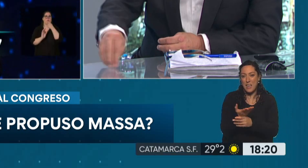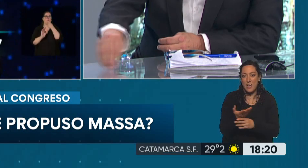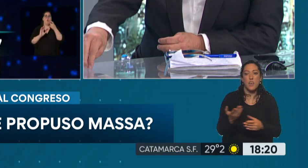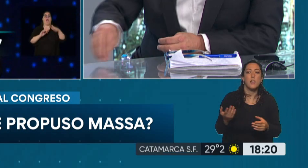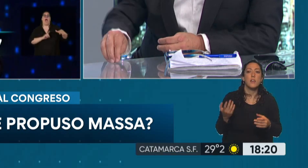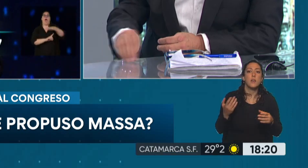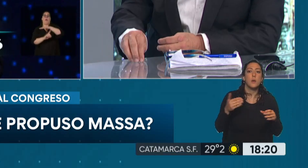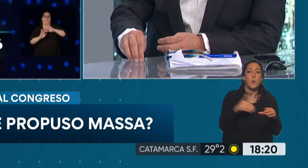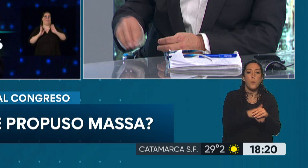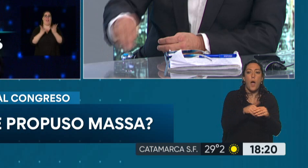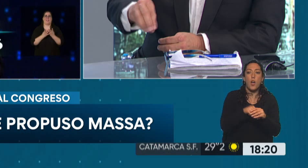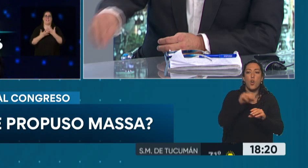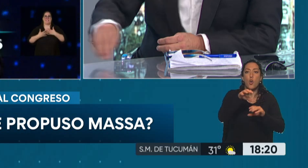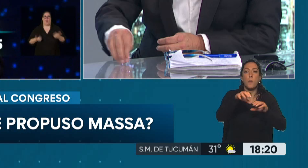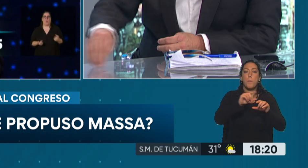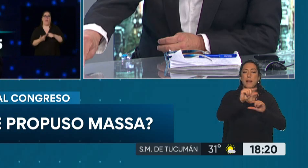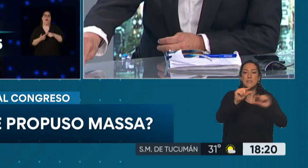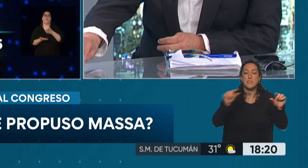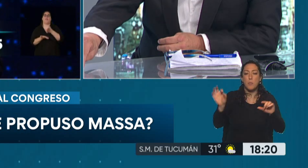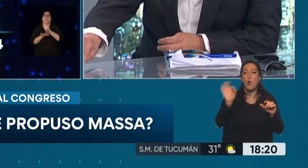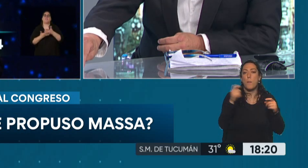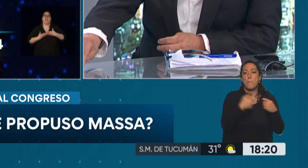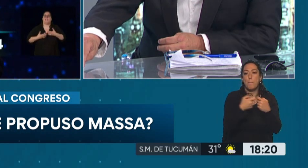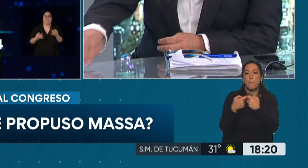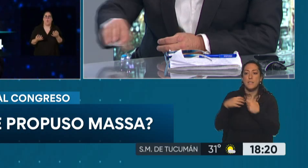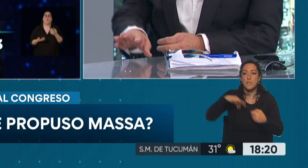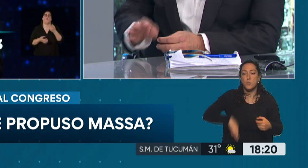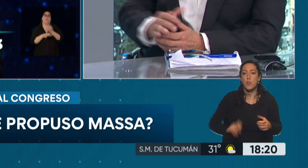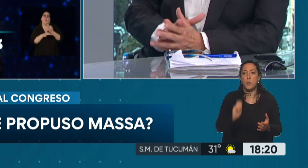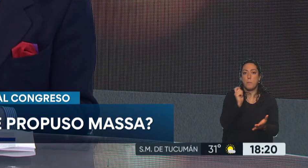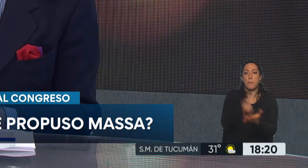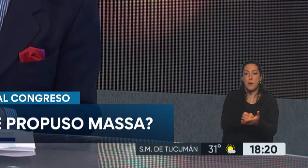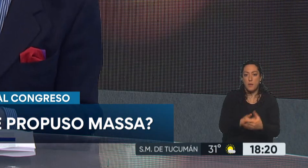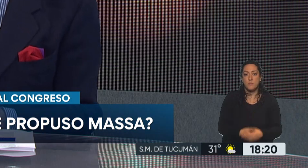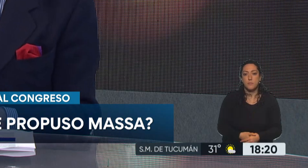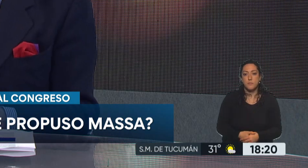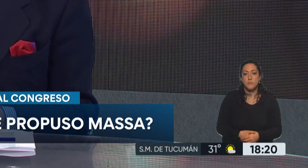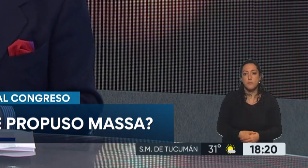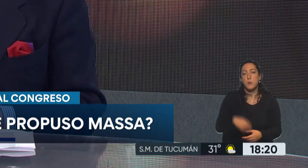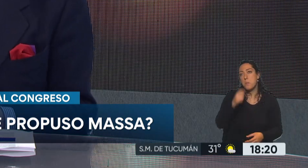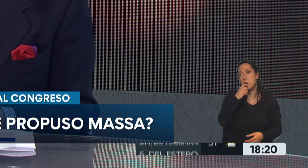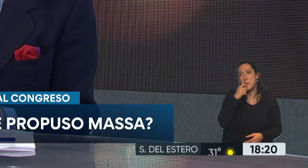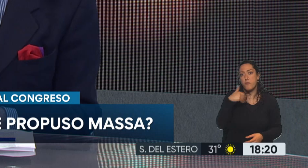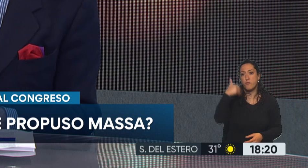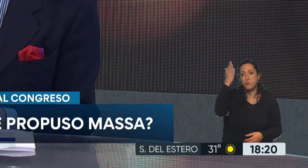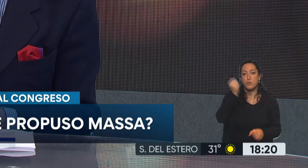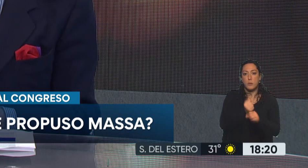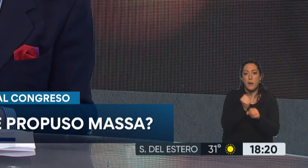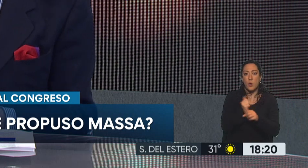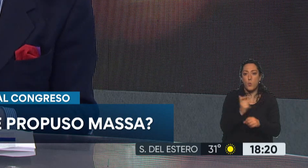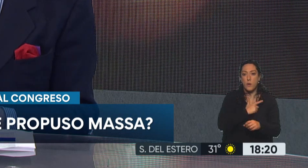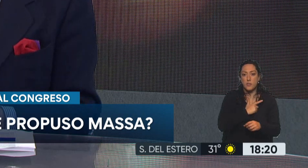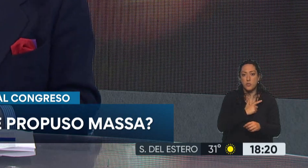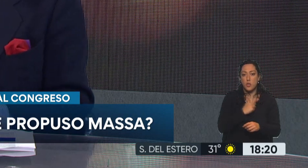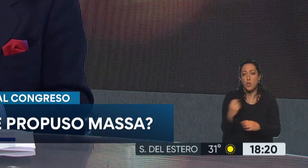pone a través de los bancos, a través de préstamos, a través de empresas que pagan sus sueldos. Es decir, mañana hacemos nuestro trabajo y nos van a